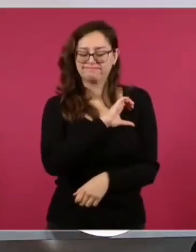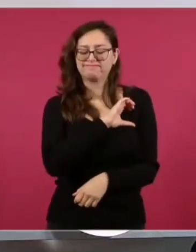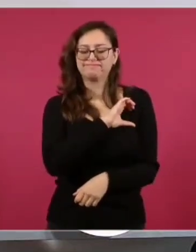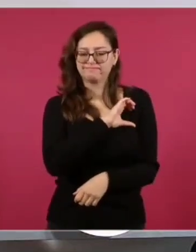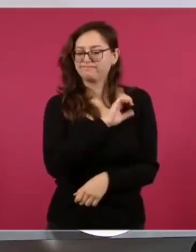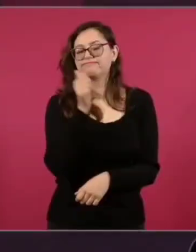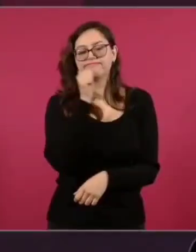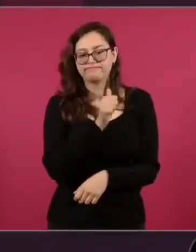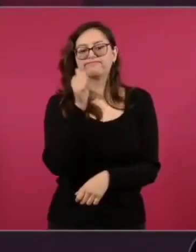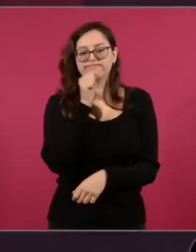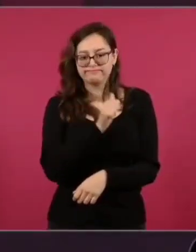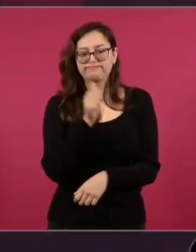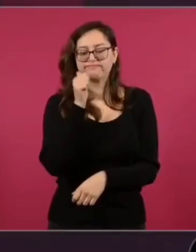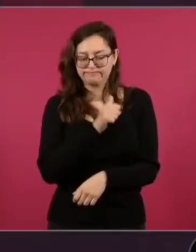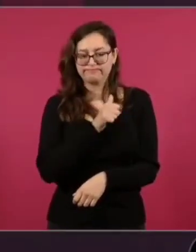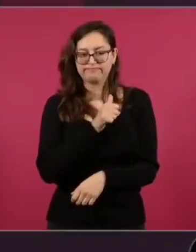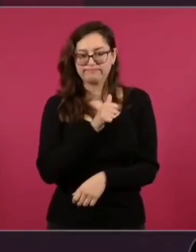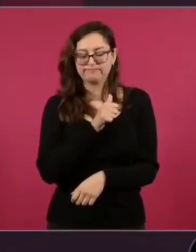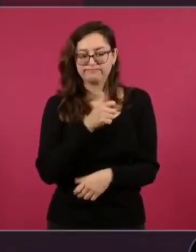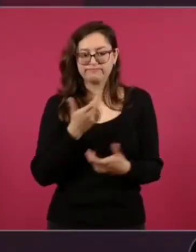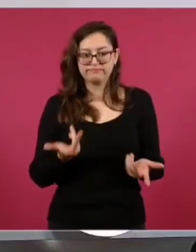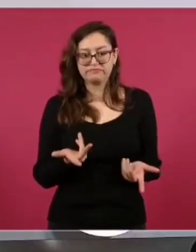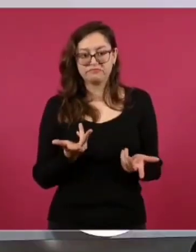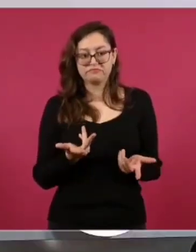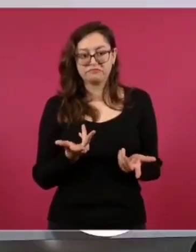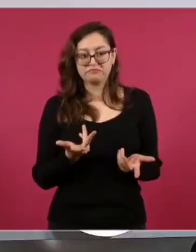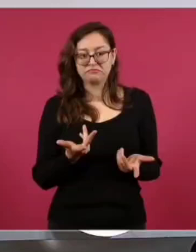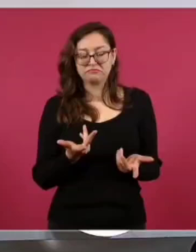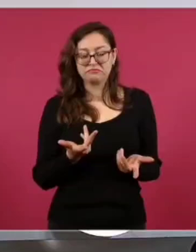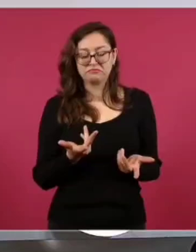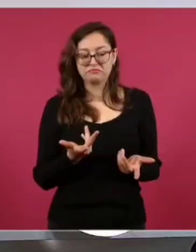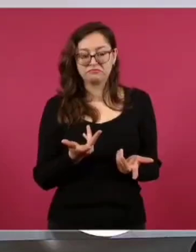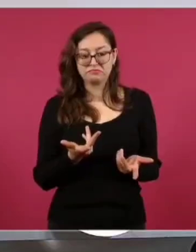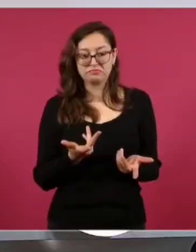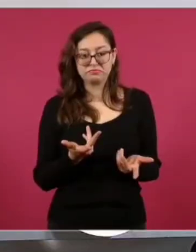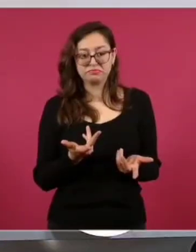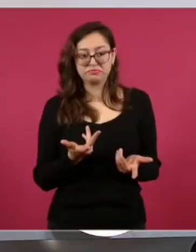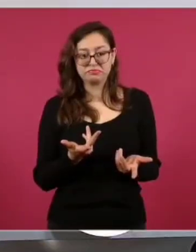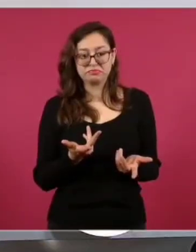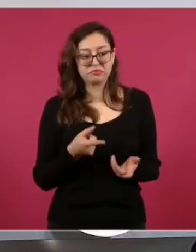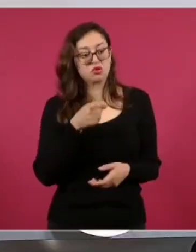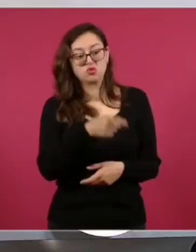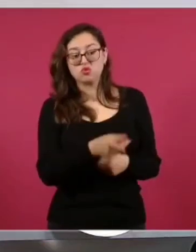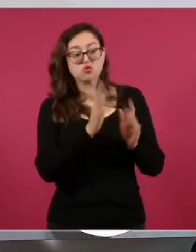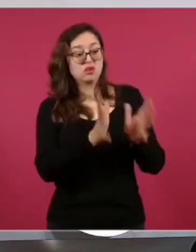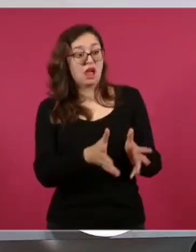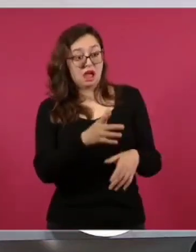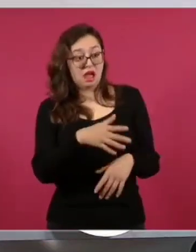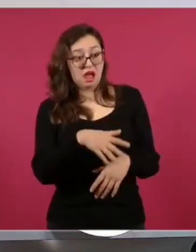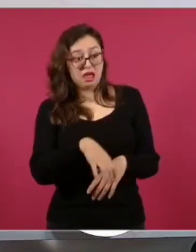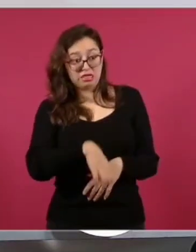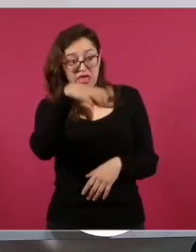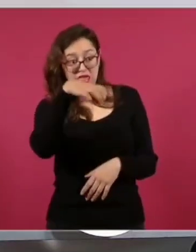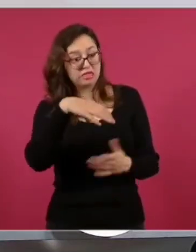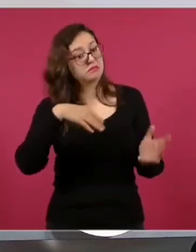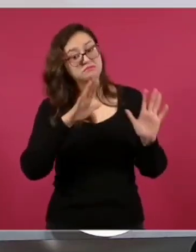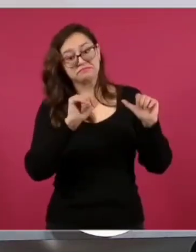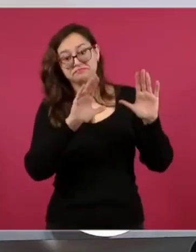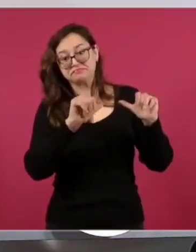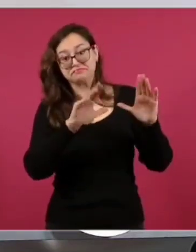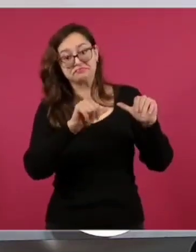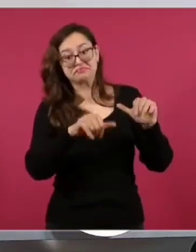siempre, siempre. Y no decir, a ver, ya tú eres independiente y nos vemos,